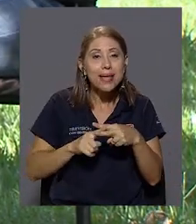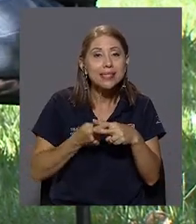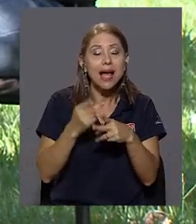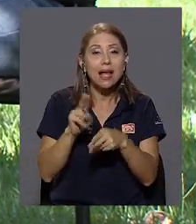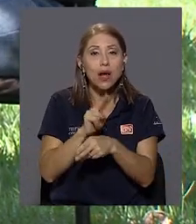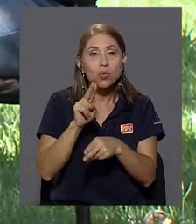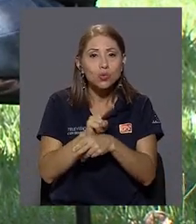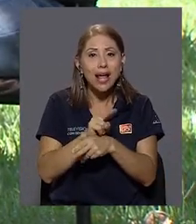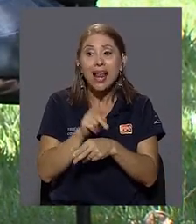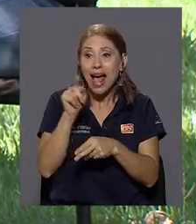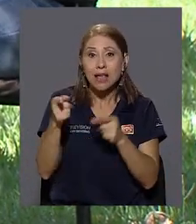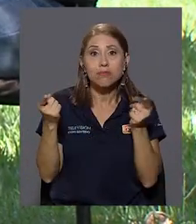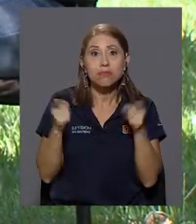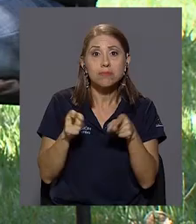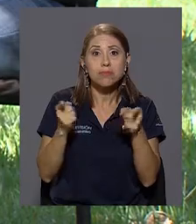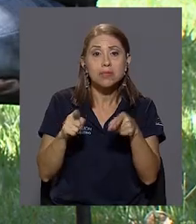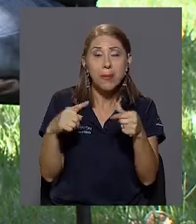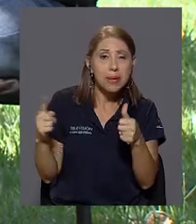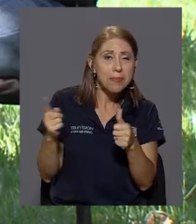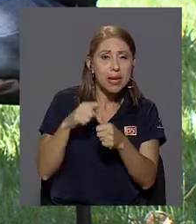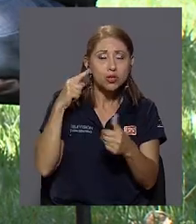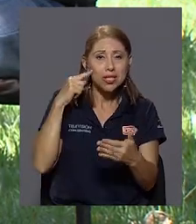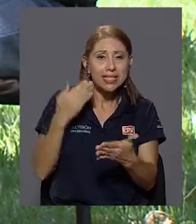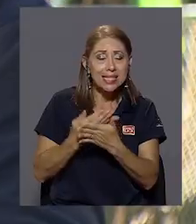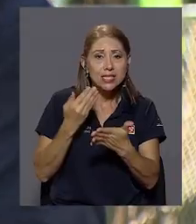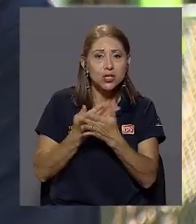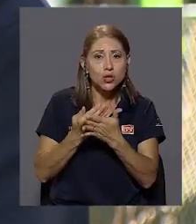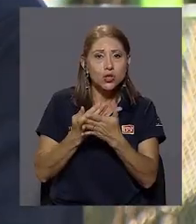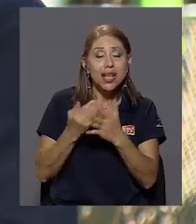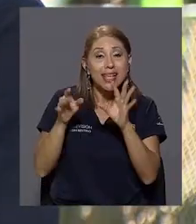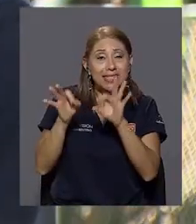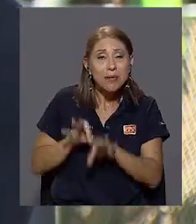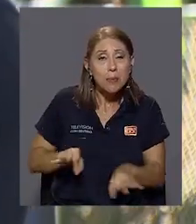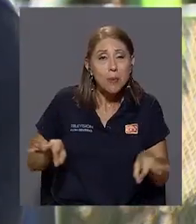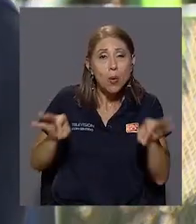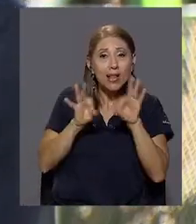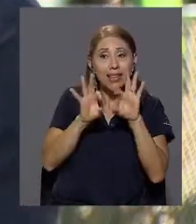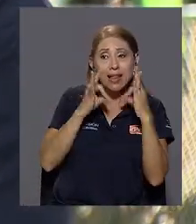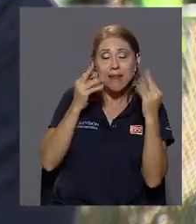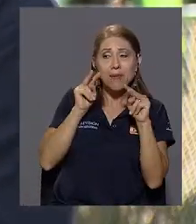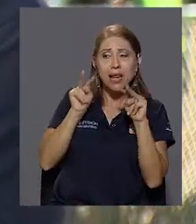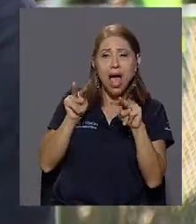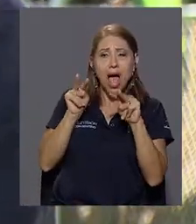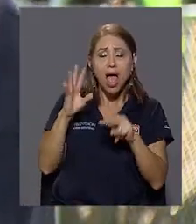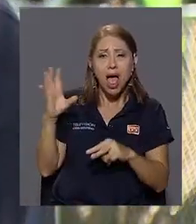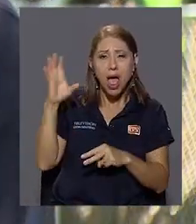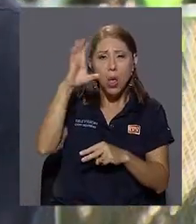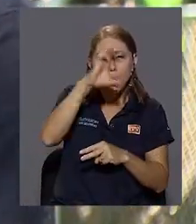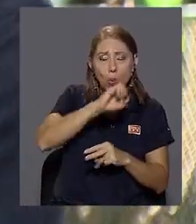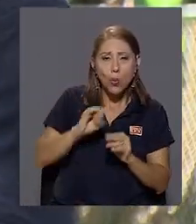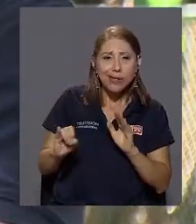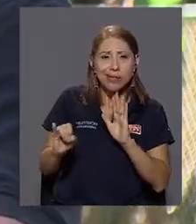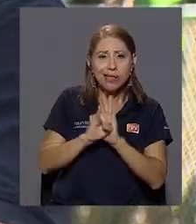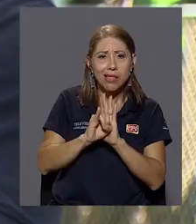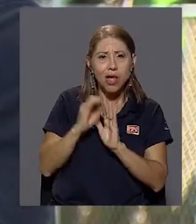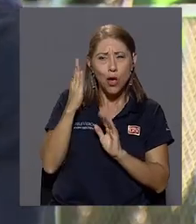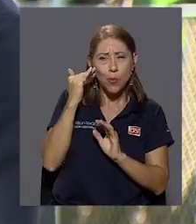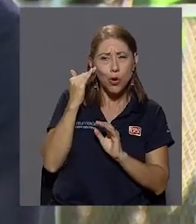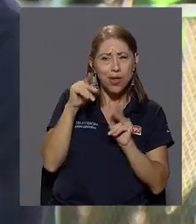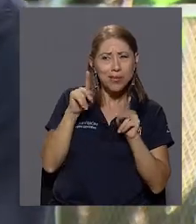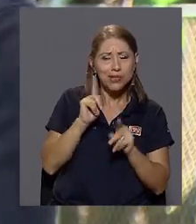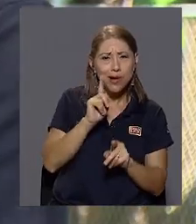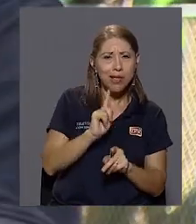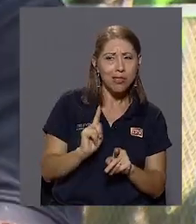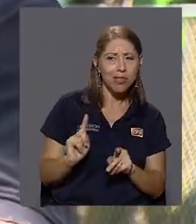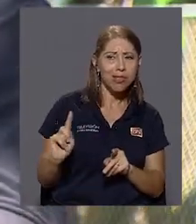a consumir. Es ahí donde se dan esos primeros indicios que es importante que tal vez la familia empiece a identificar por qué